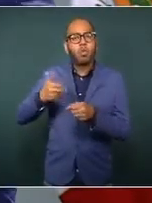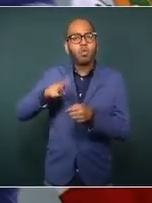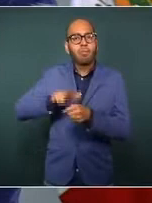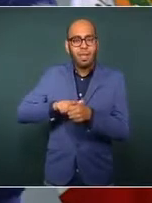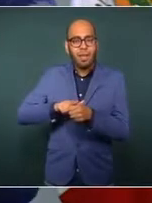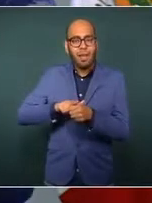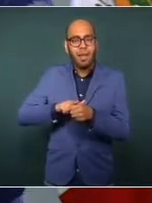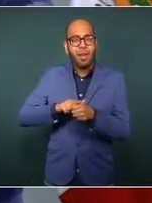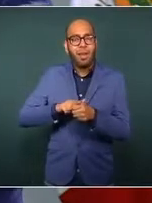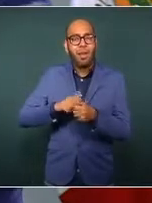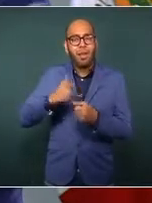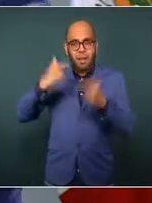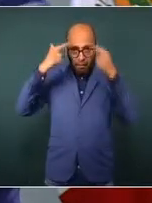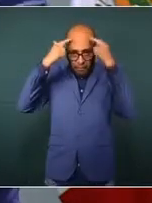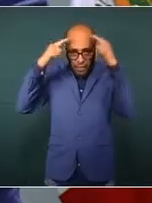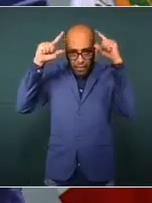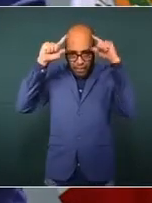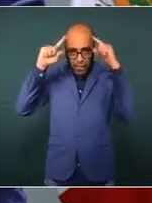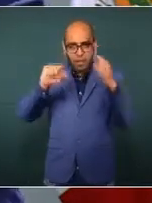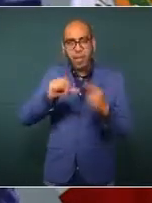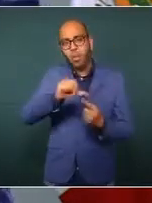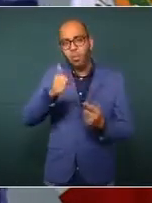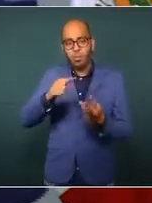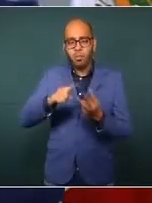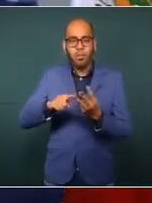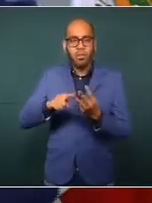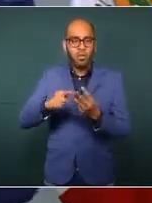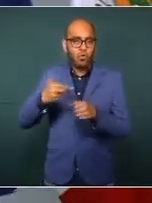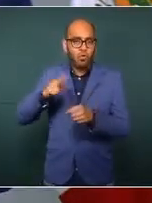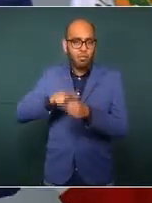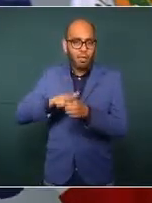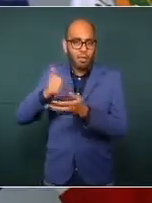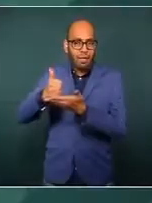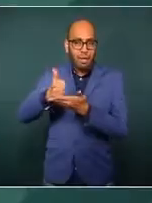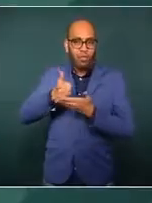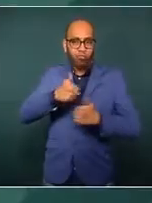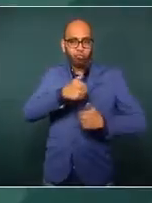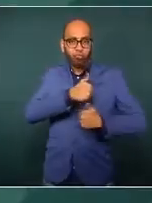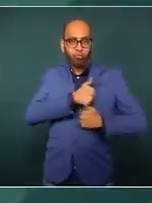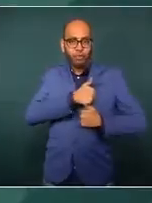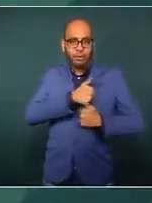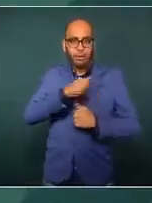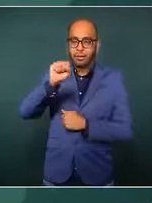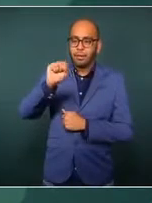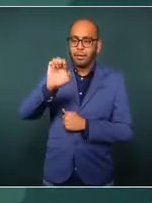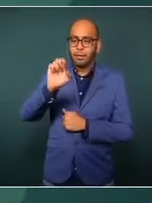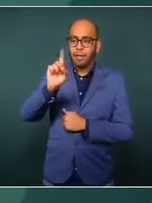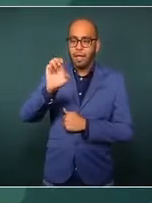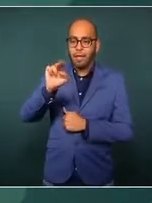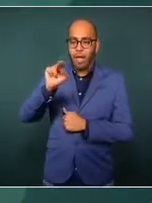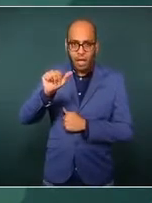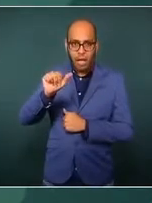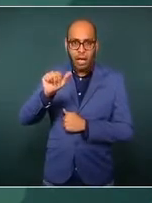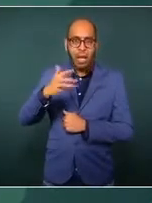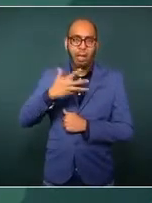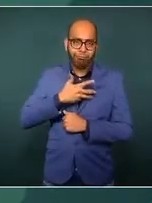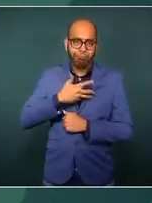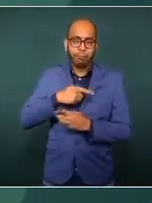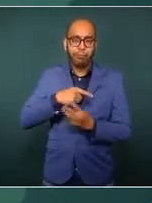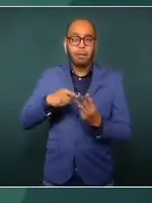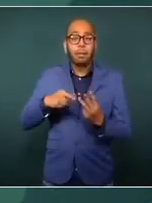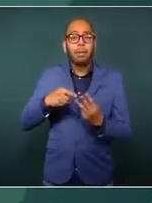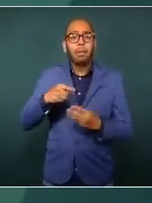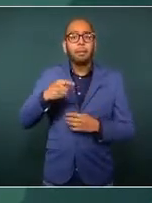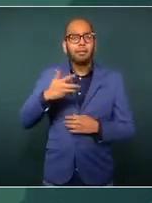tanto Naval como los que se habilitaron por Sedena. 20 por ciento, es decir, tenemos todavía un